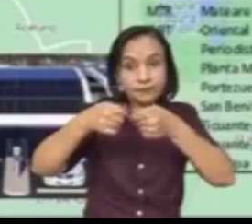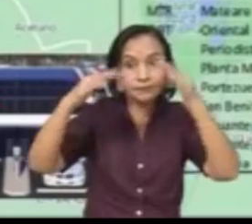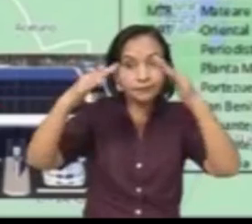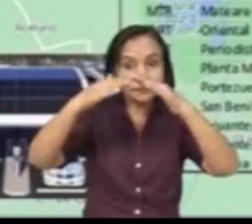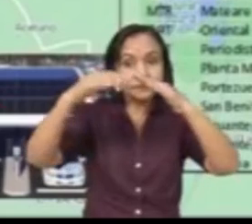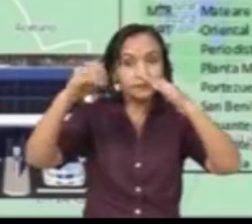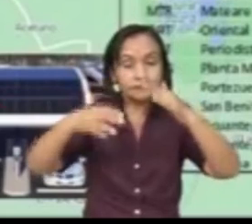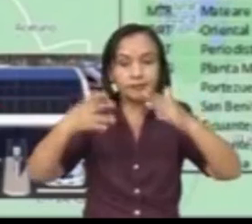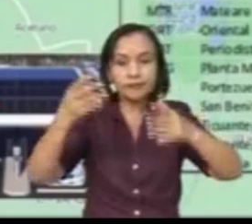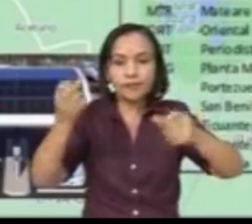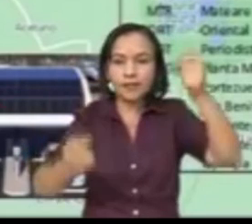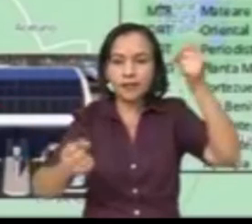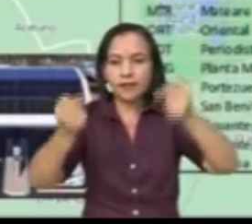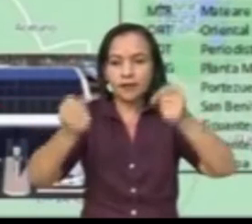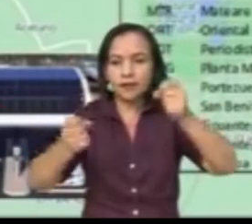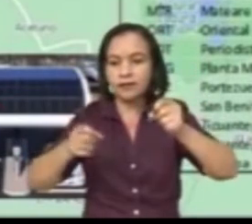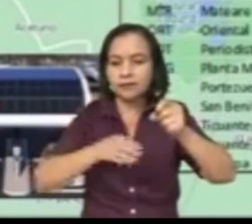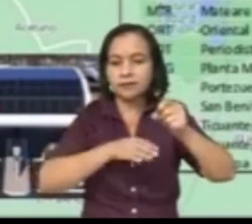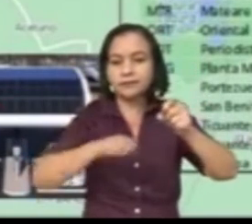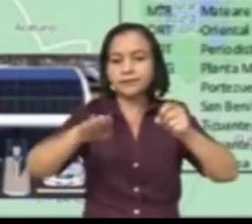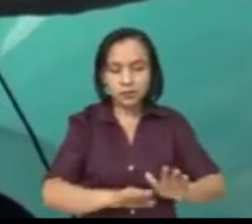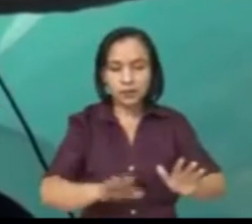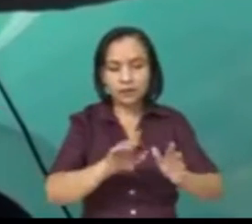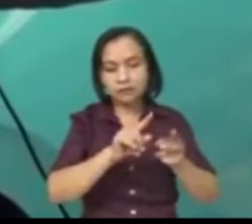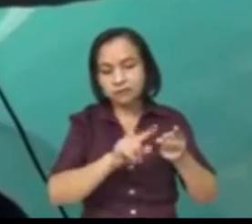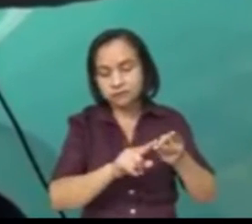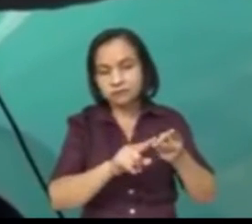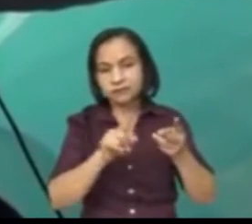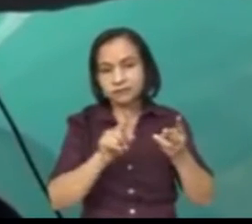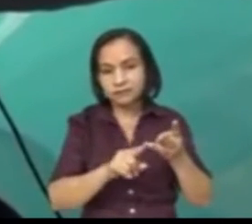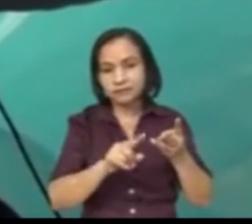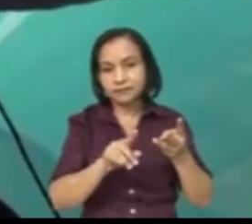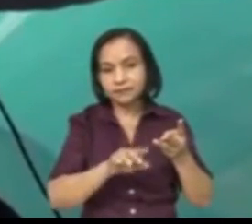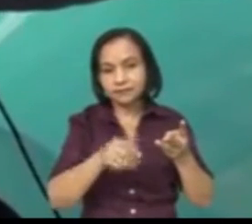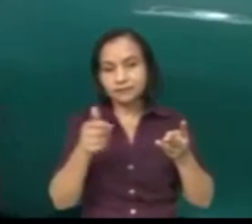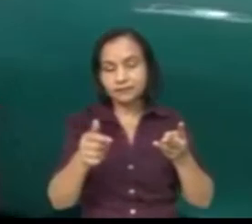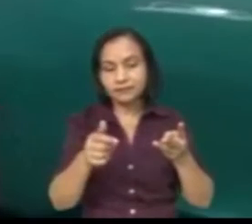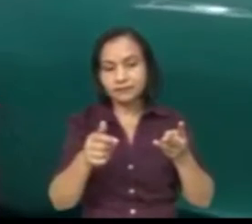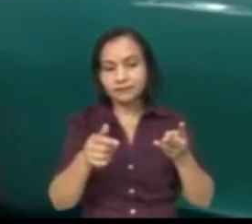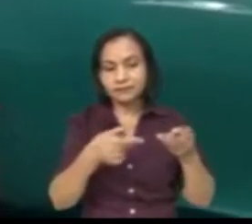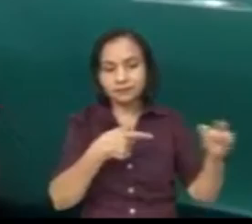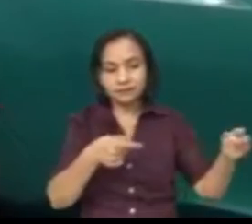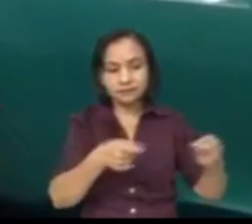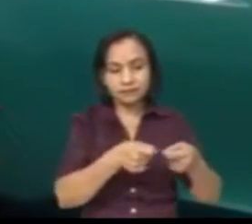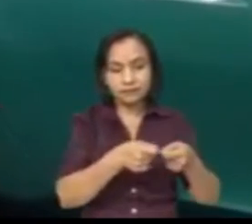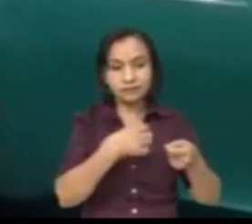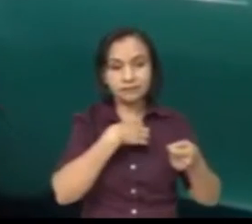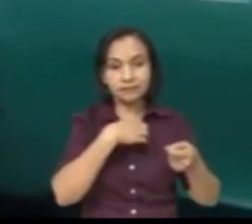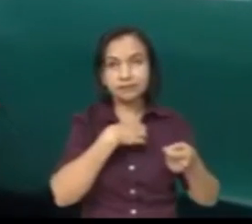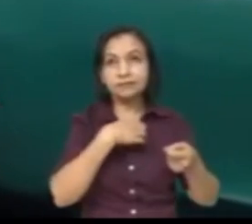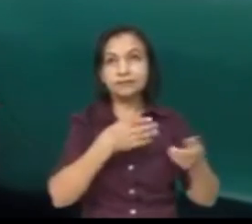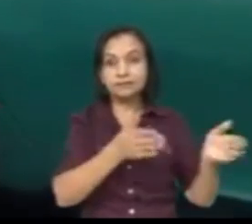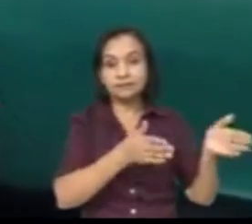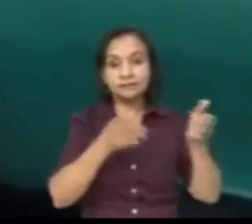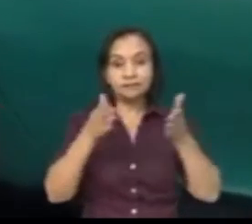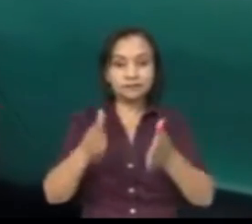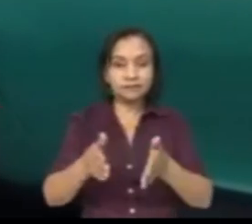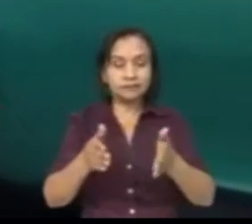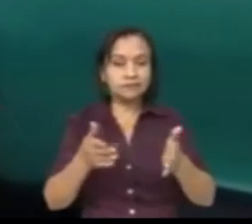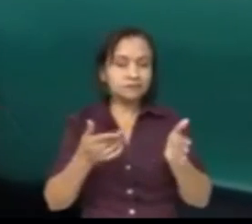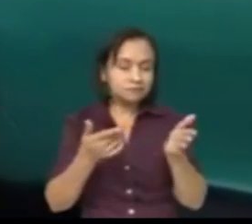Vienen los carros eléctricos, ¿y qué necesitan? Energía. También hay cargadores móviles. Es decir, que si